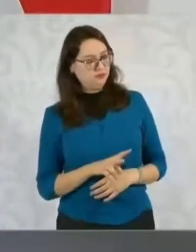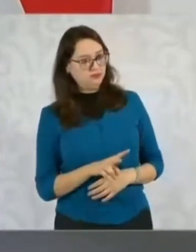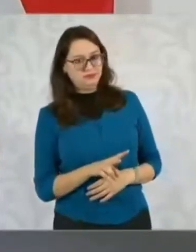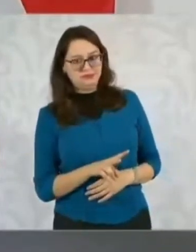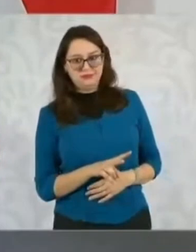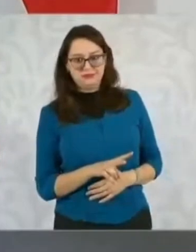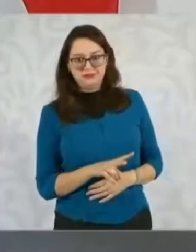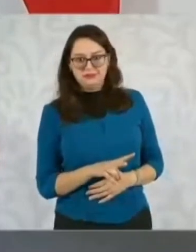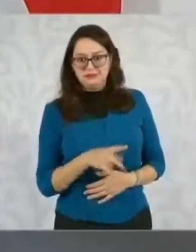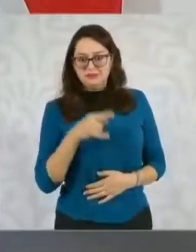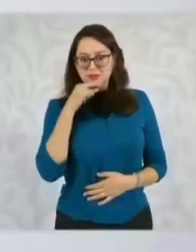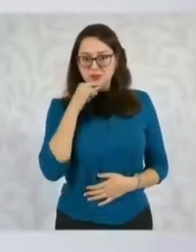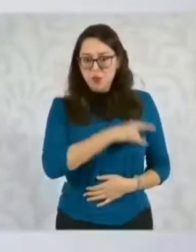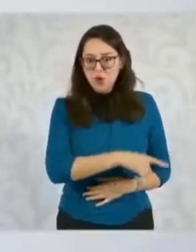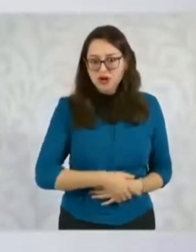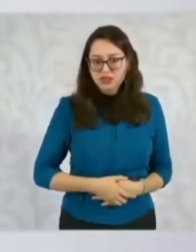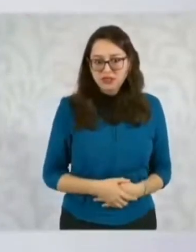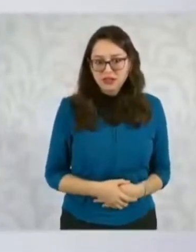Cuánta hipocresía.